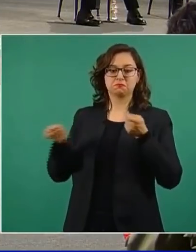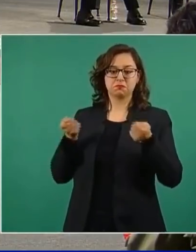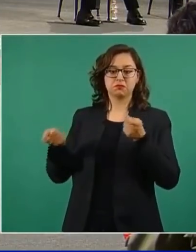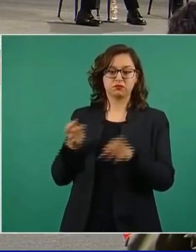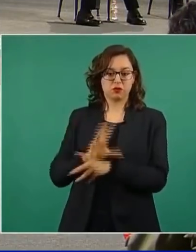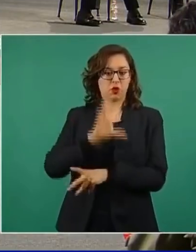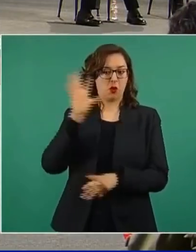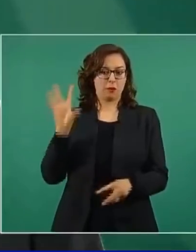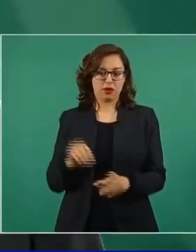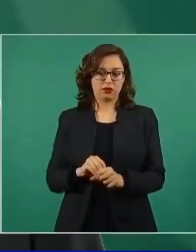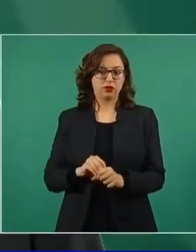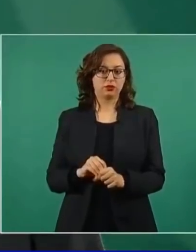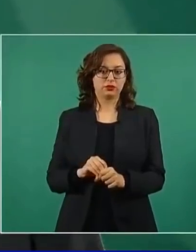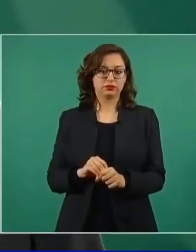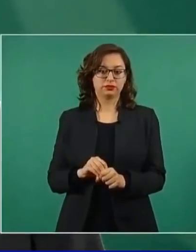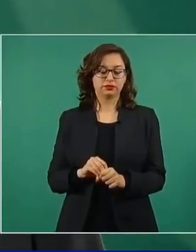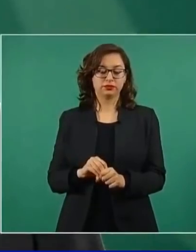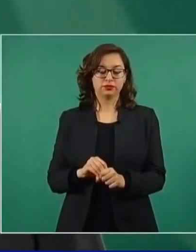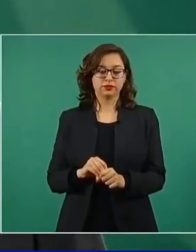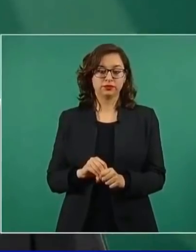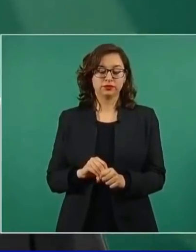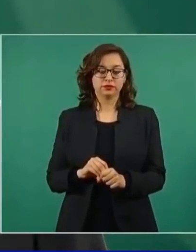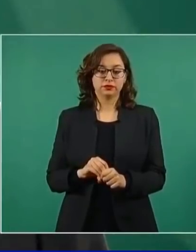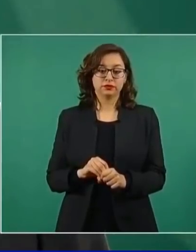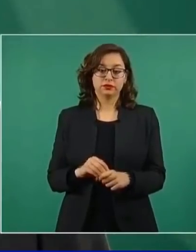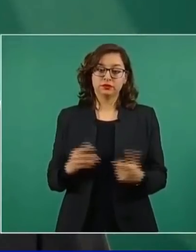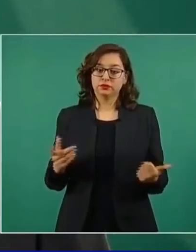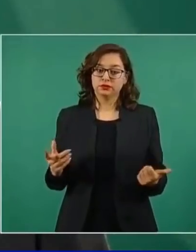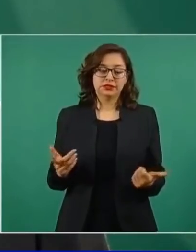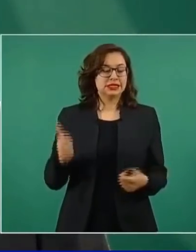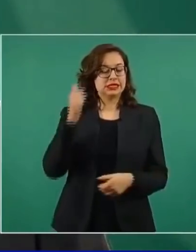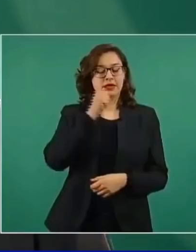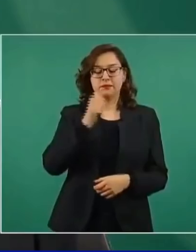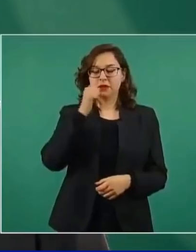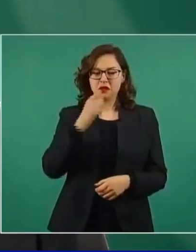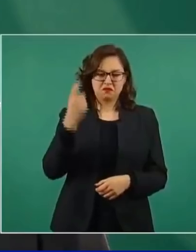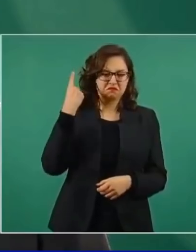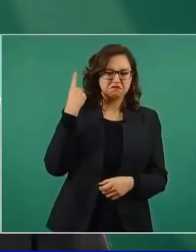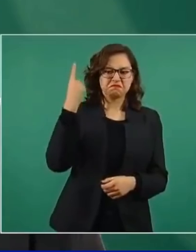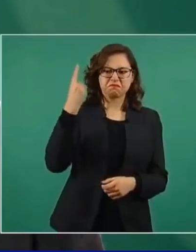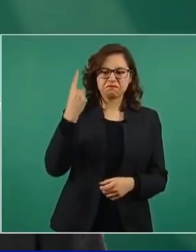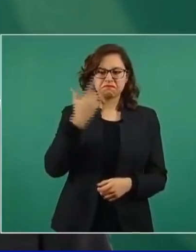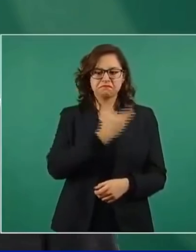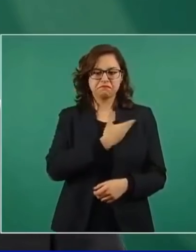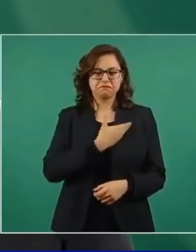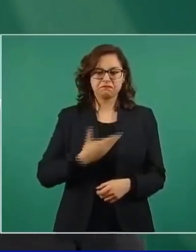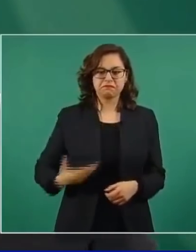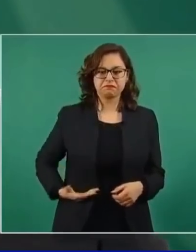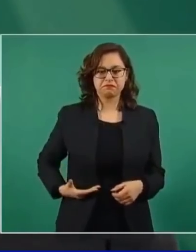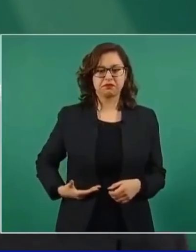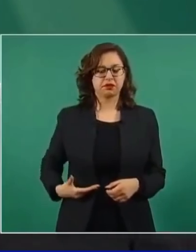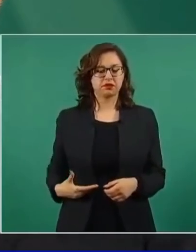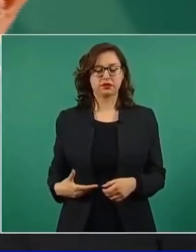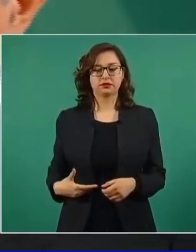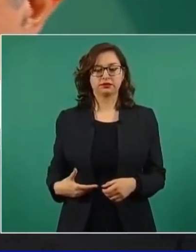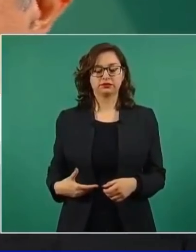el poder de los poderes era el Ejecutivo. En la Constitución